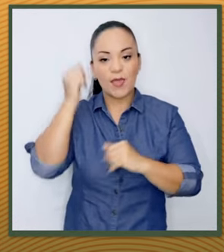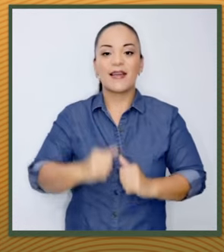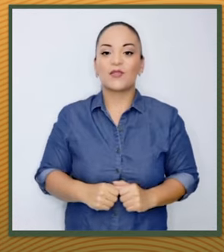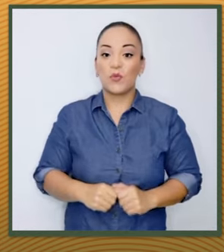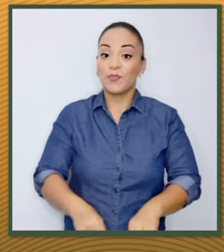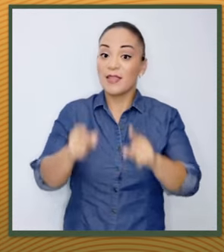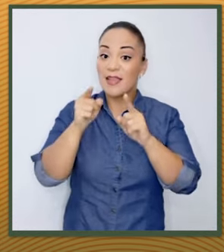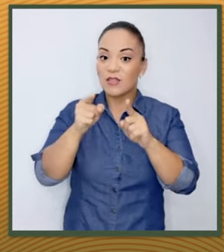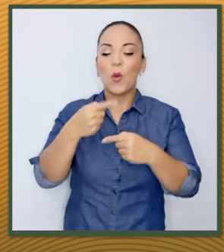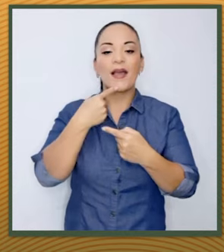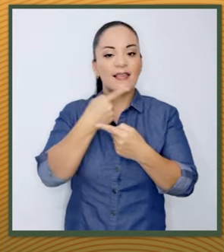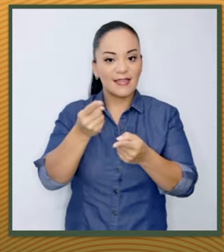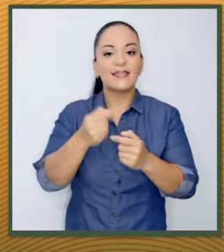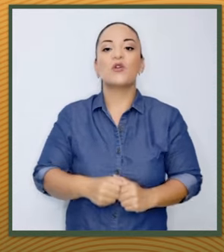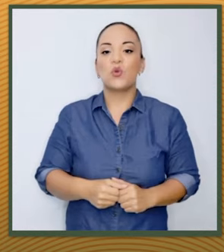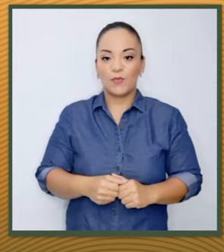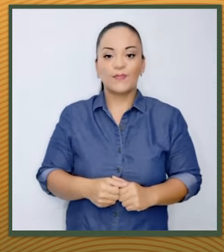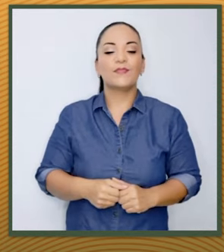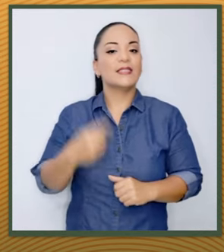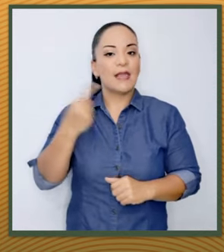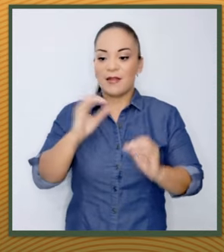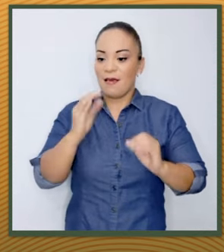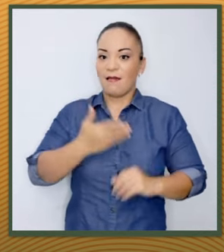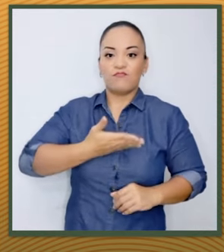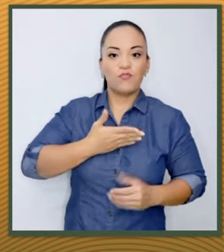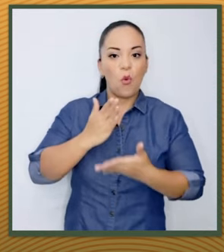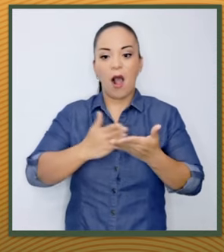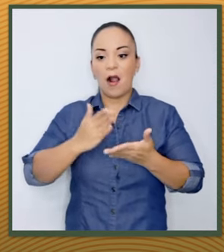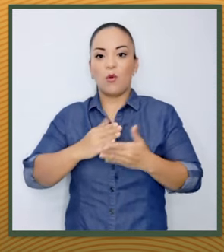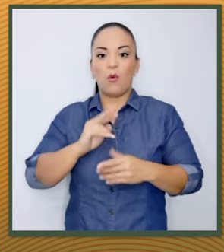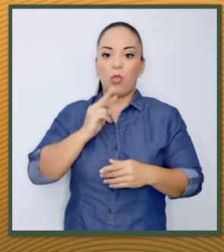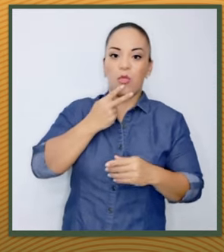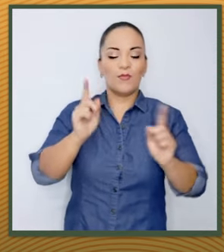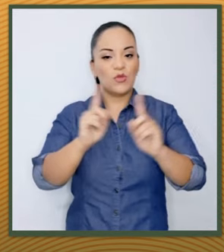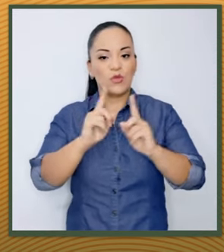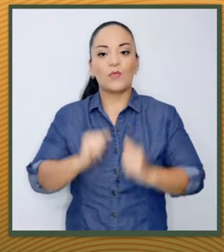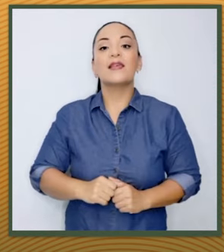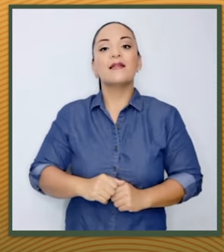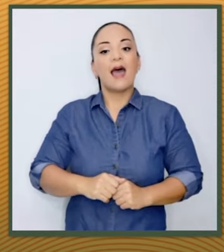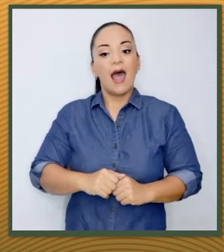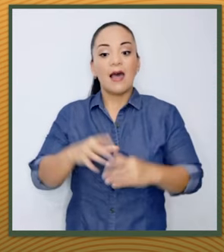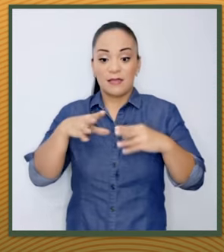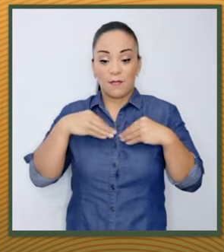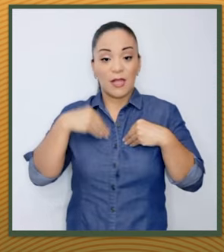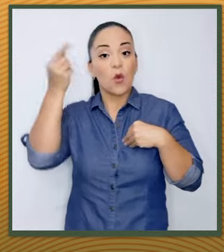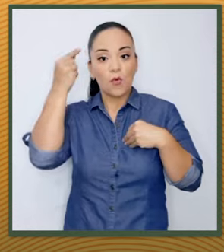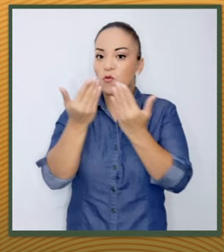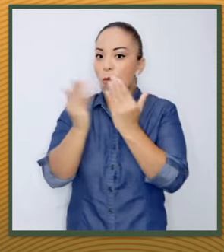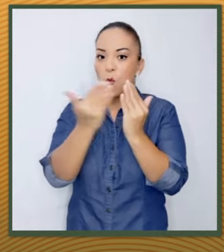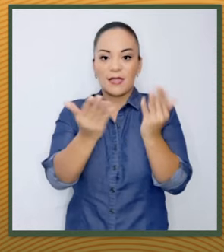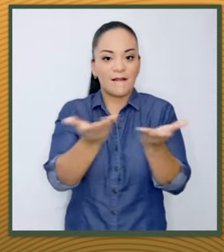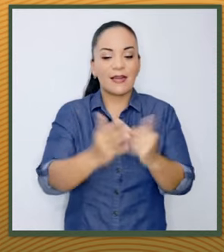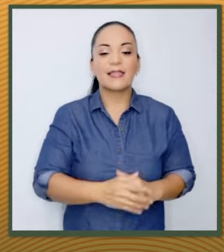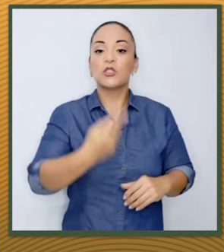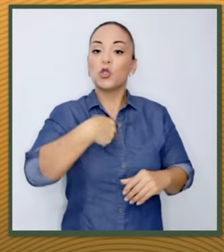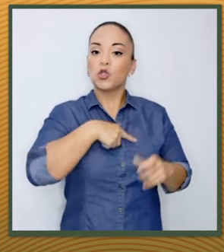alta república. Eso hay que decirlo sin vanidad de ningún tipo, sin pelos en la lengua. Reconocer que este gobierno ha sido un gobierno de puertas abiertas.